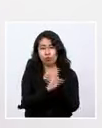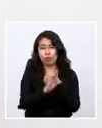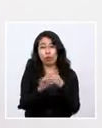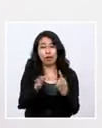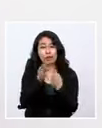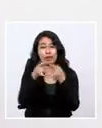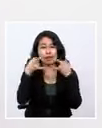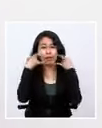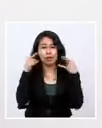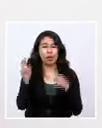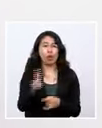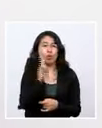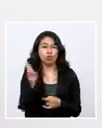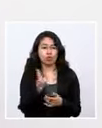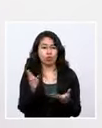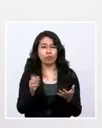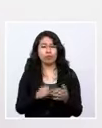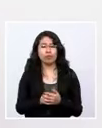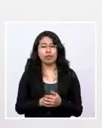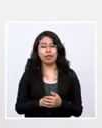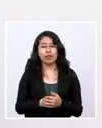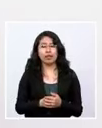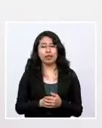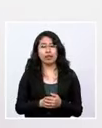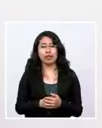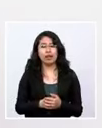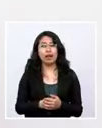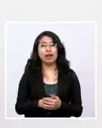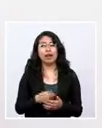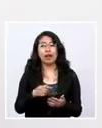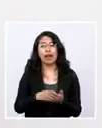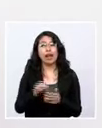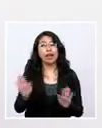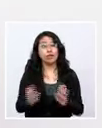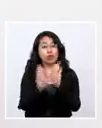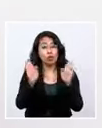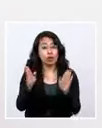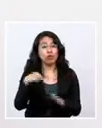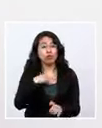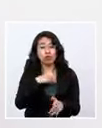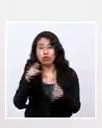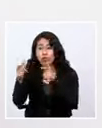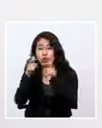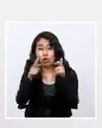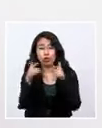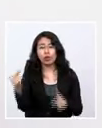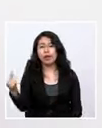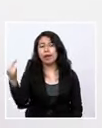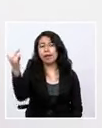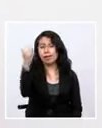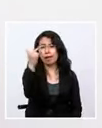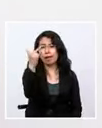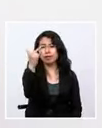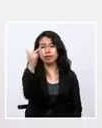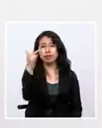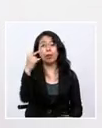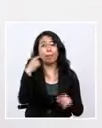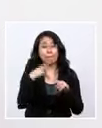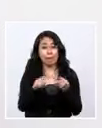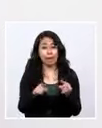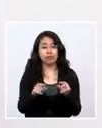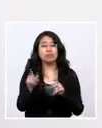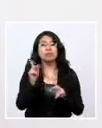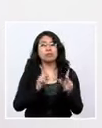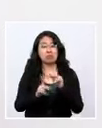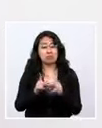Vamos a hacer una supervisión el día domingo para ver en el alto, pero en general la